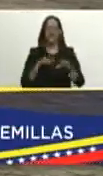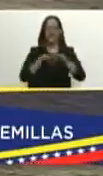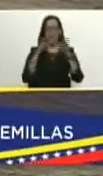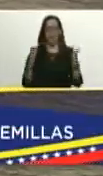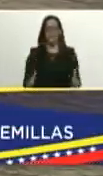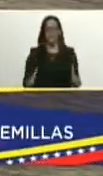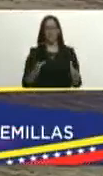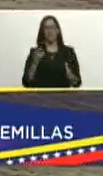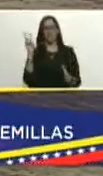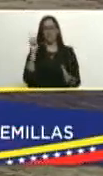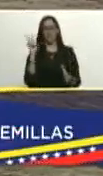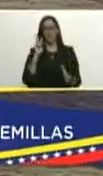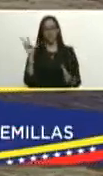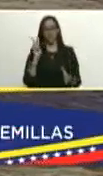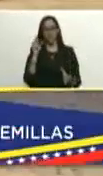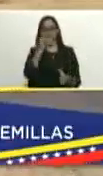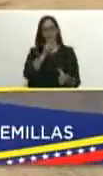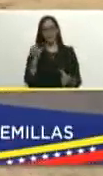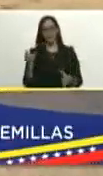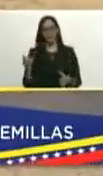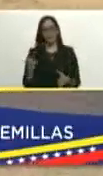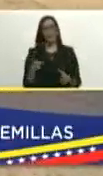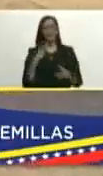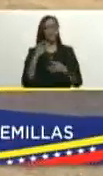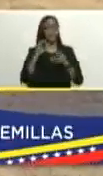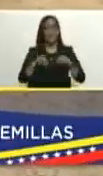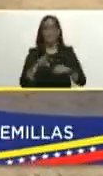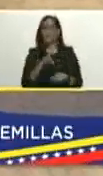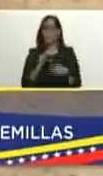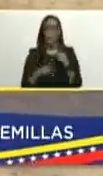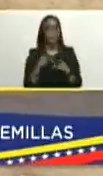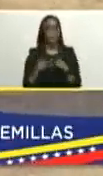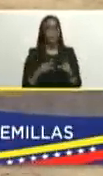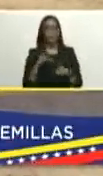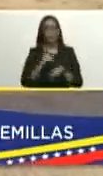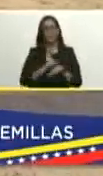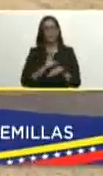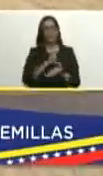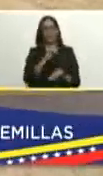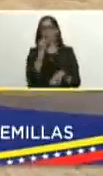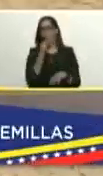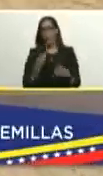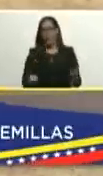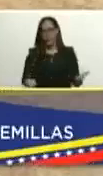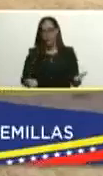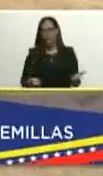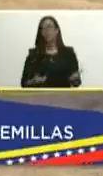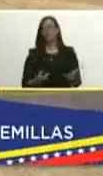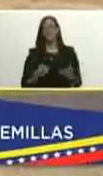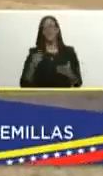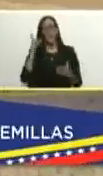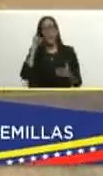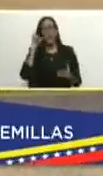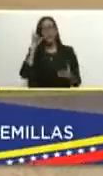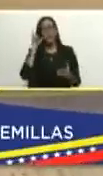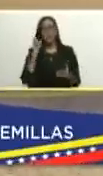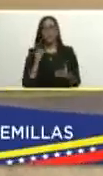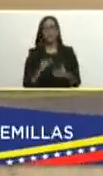del venezolano porque si el campo no produce la ciudad en este caso no come presidente pero vamos a escuchar la